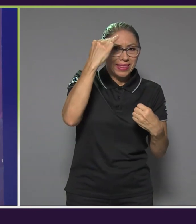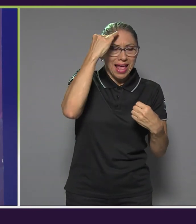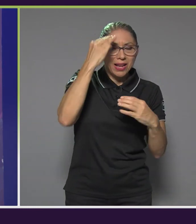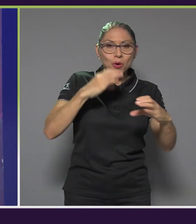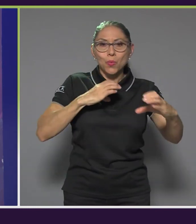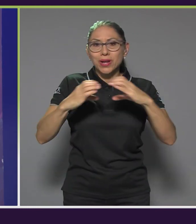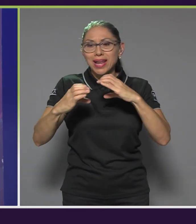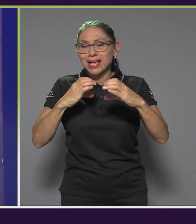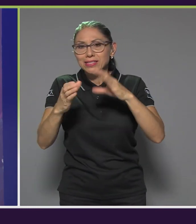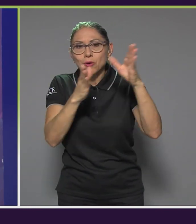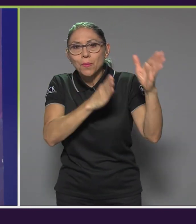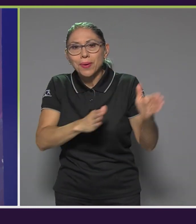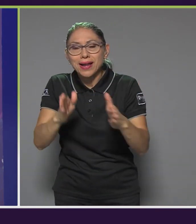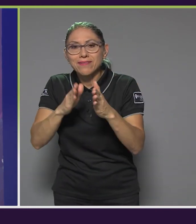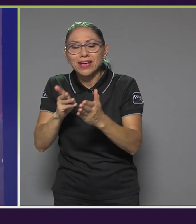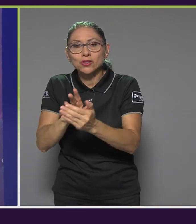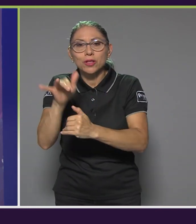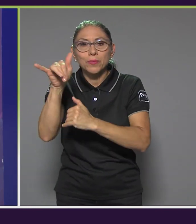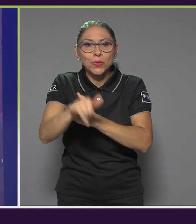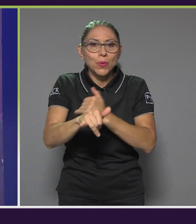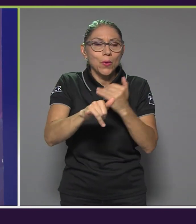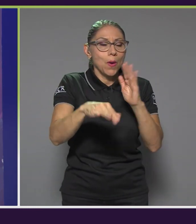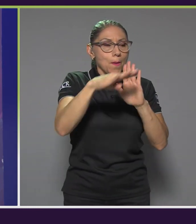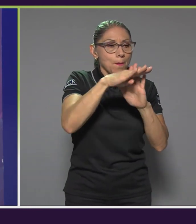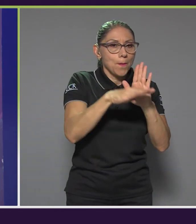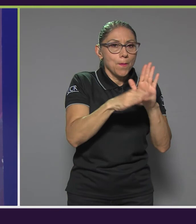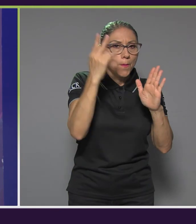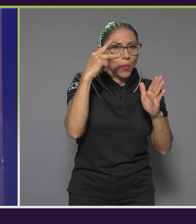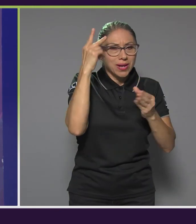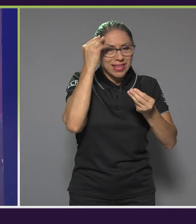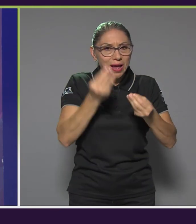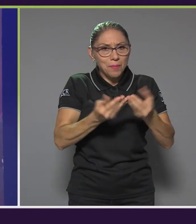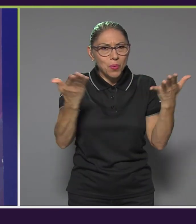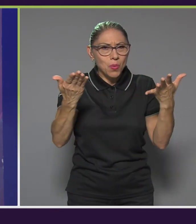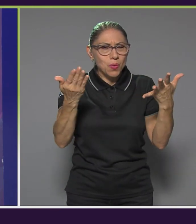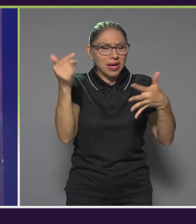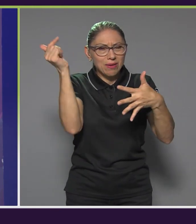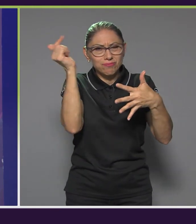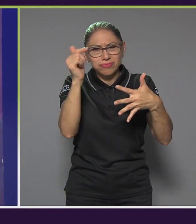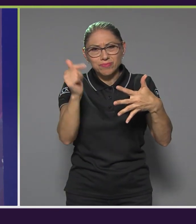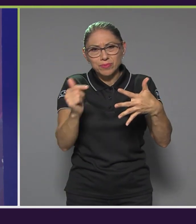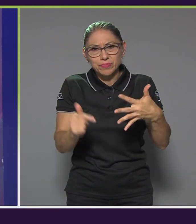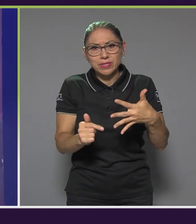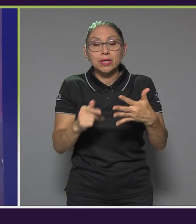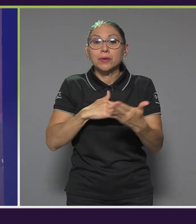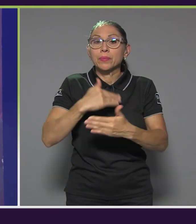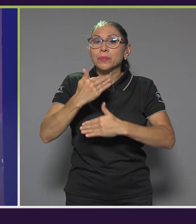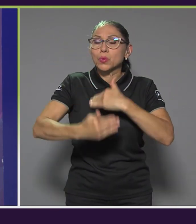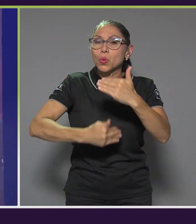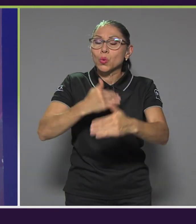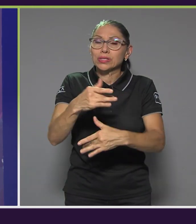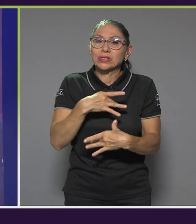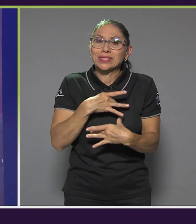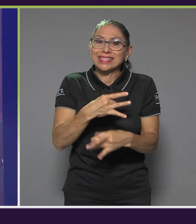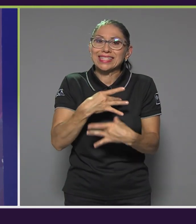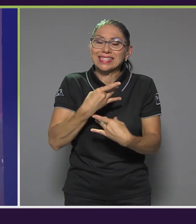de proyectos, política pública. Entonces, un proceso muy interesante y muy satisfactorio porque a lo